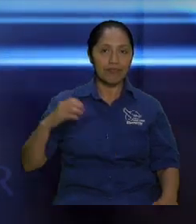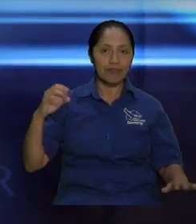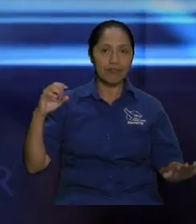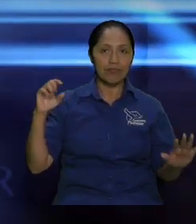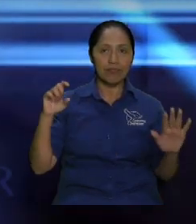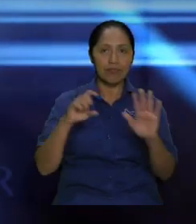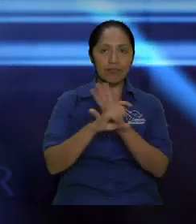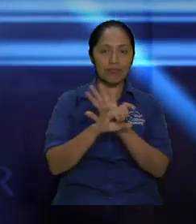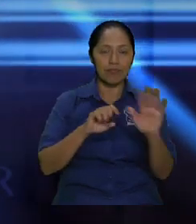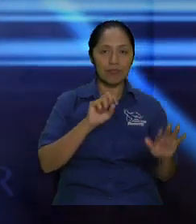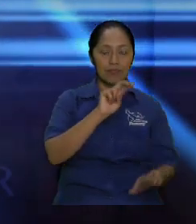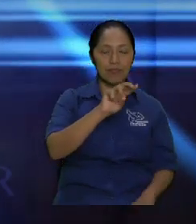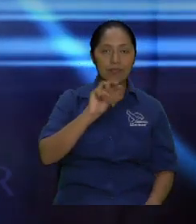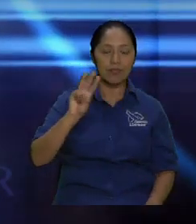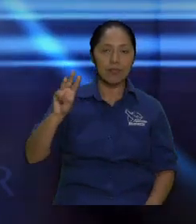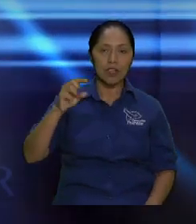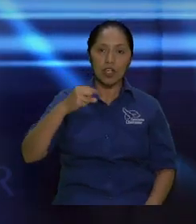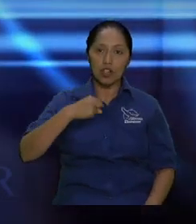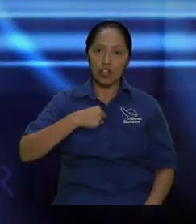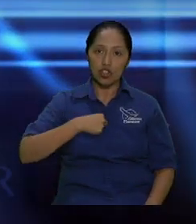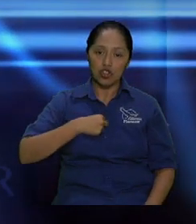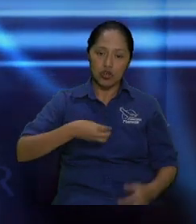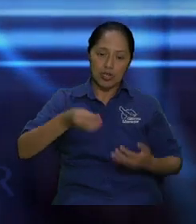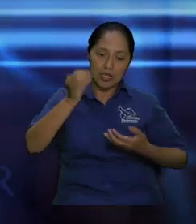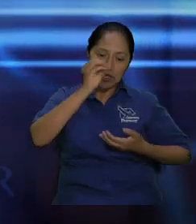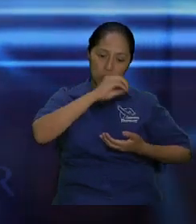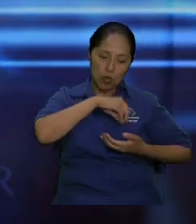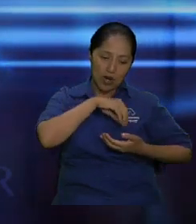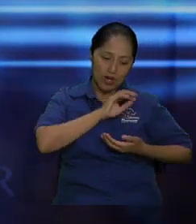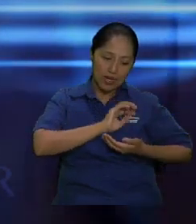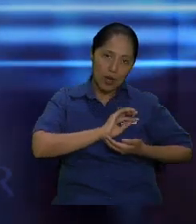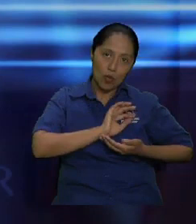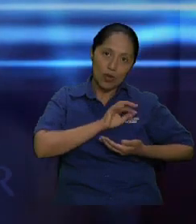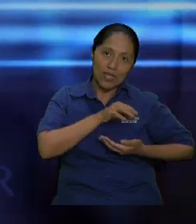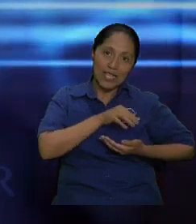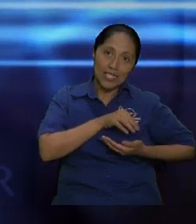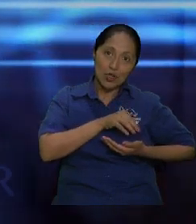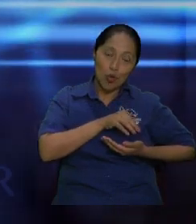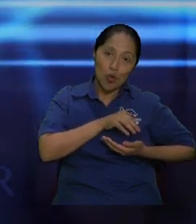he atesorado las palabras de su boca más que mi comida